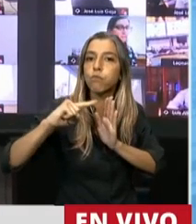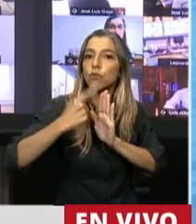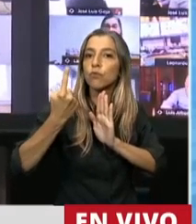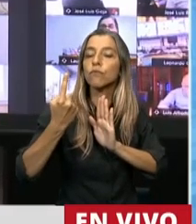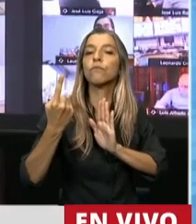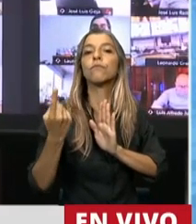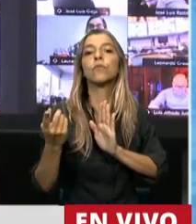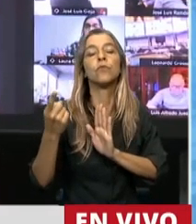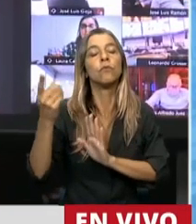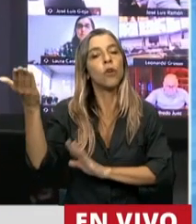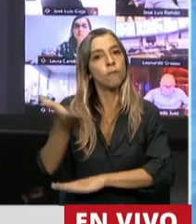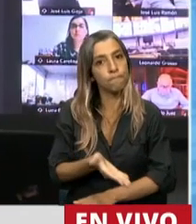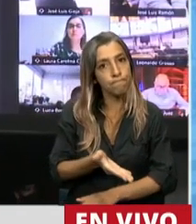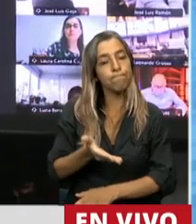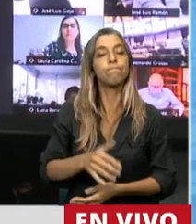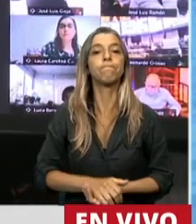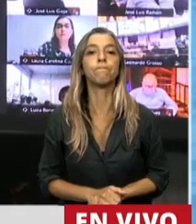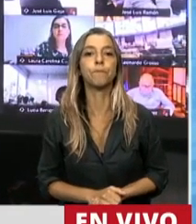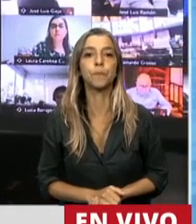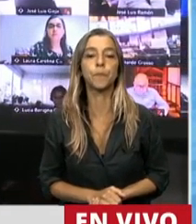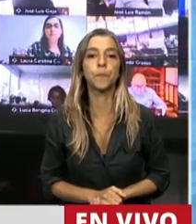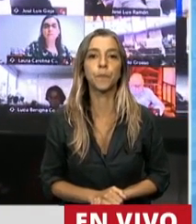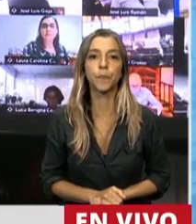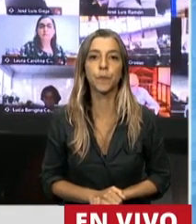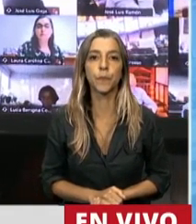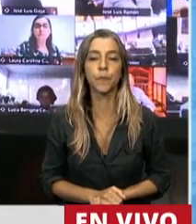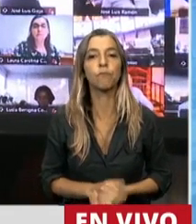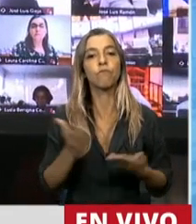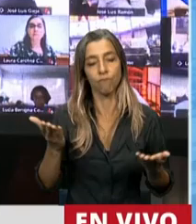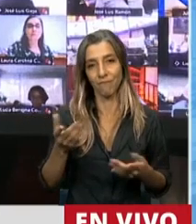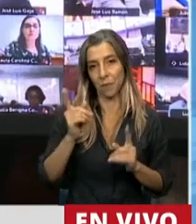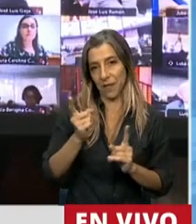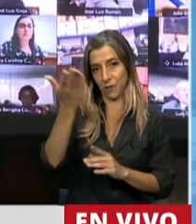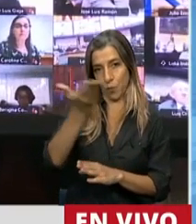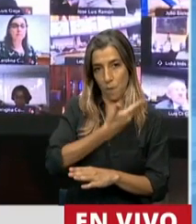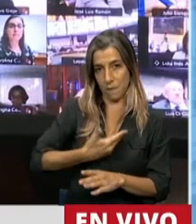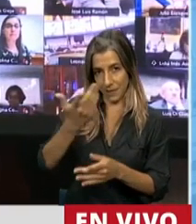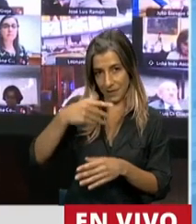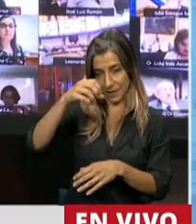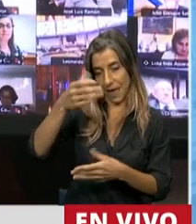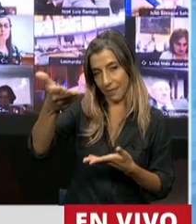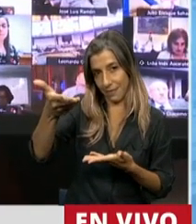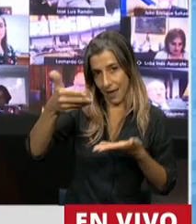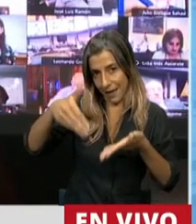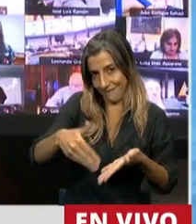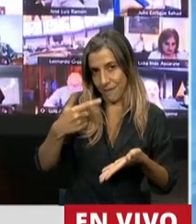haber sido anfiteón por delegación propia de usted, señor Presidente, en haberlo recibido,